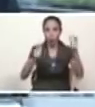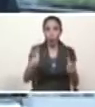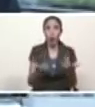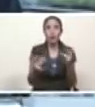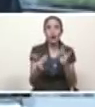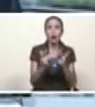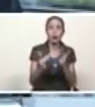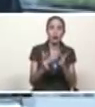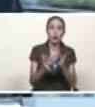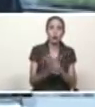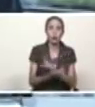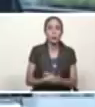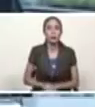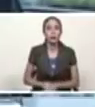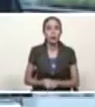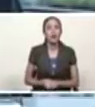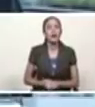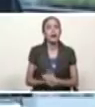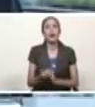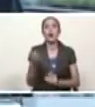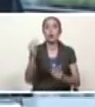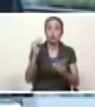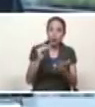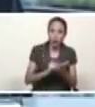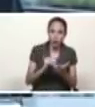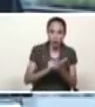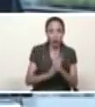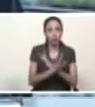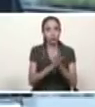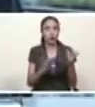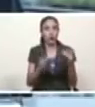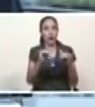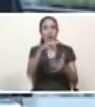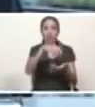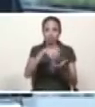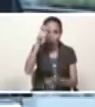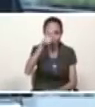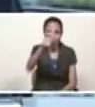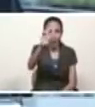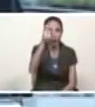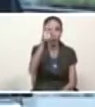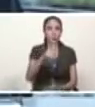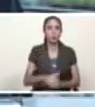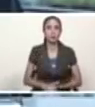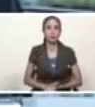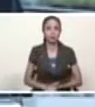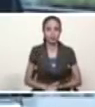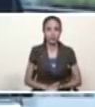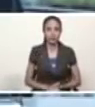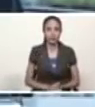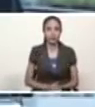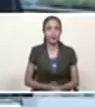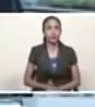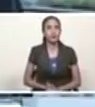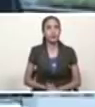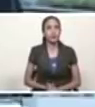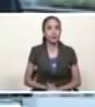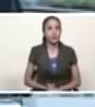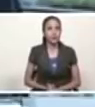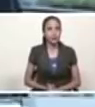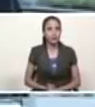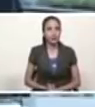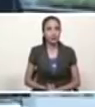pase también allá en la parroquia el sombrero municipio Julián Mellado estado huarico sector